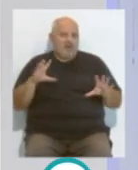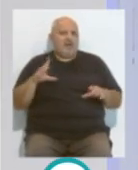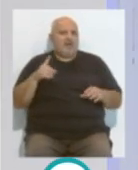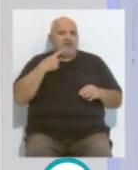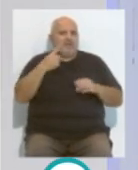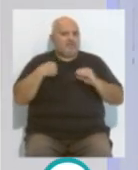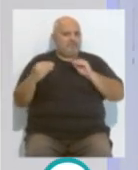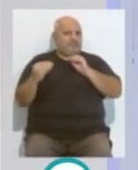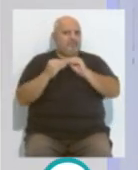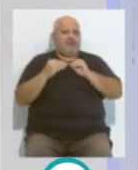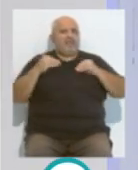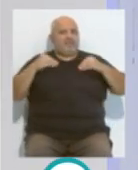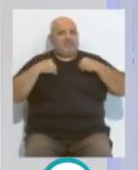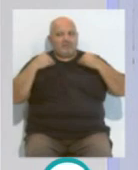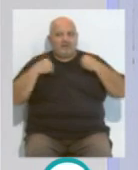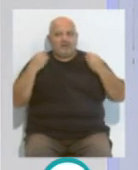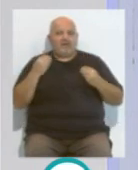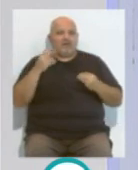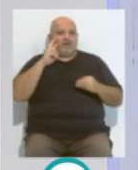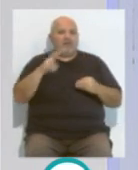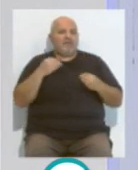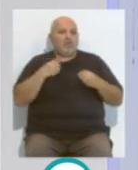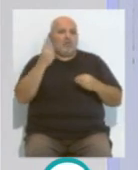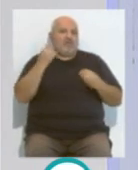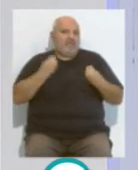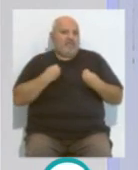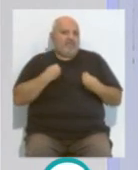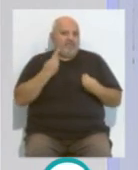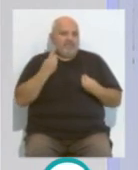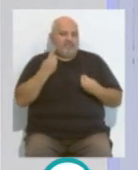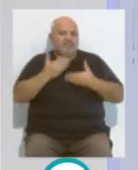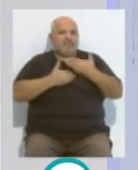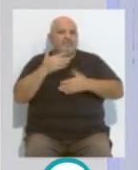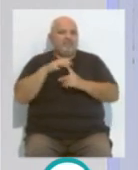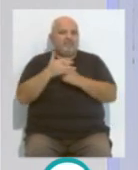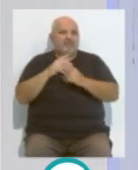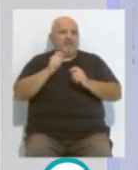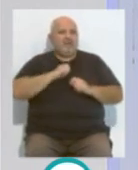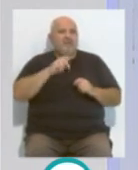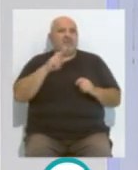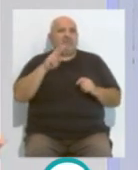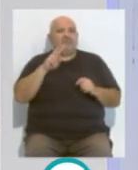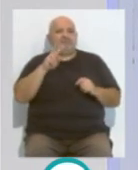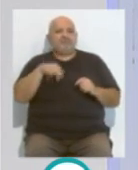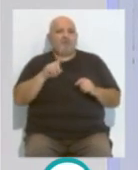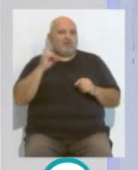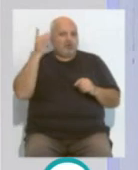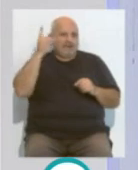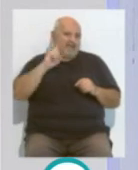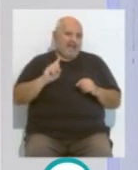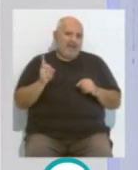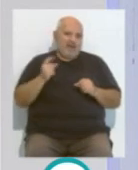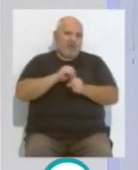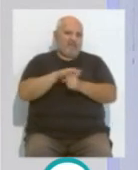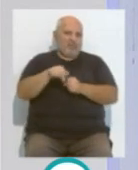ratifico tus palabras, hay que disfrutar, vamos a vivir solo una vez, pero bueno, la situación en que estamos que no es ninguna tontería,